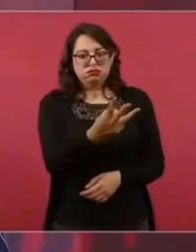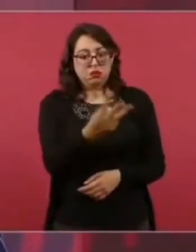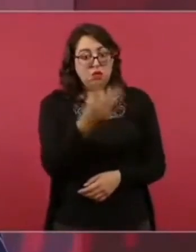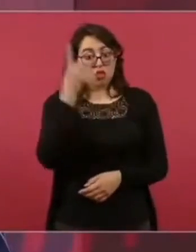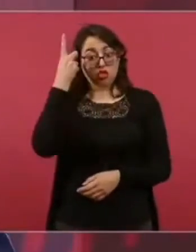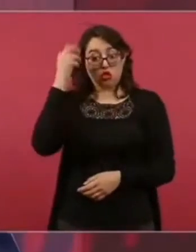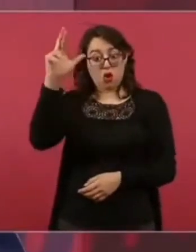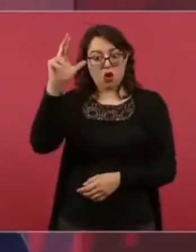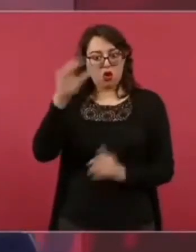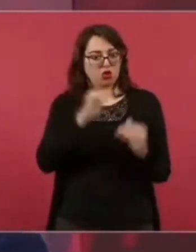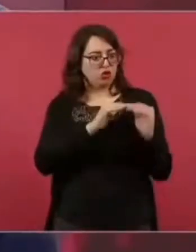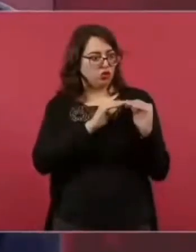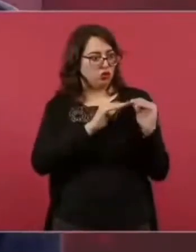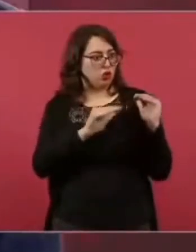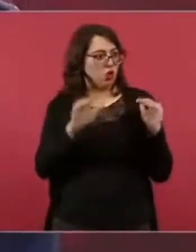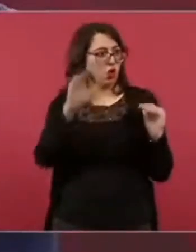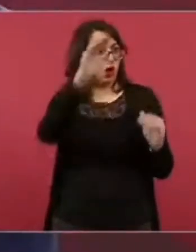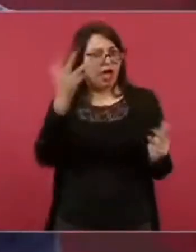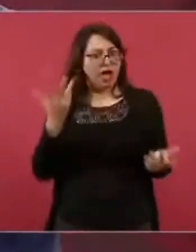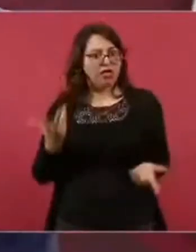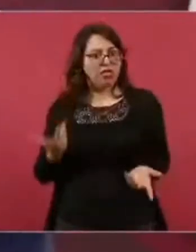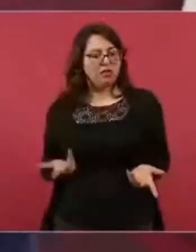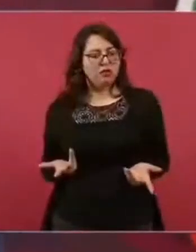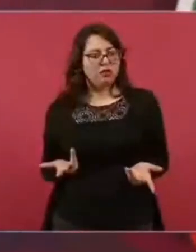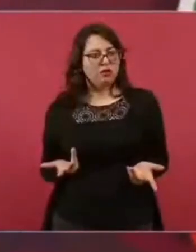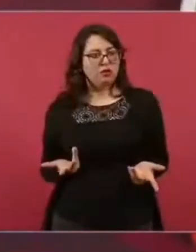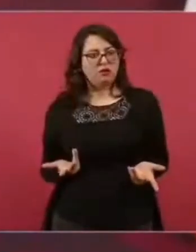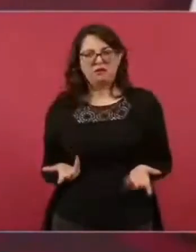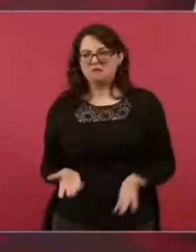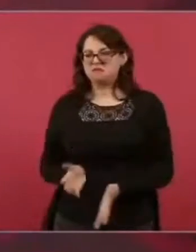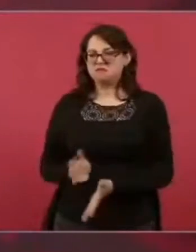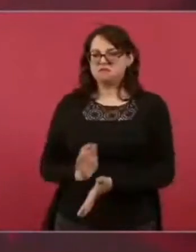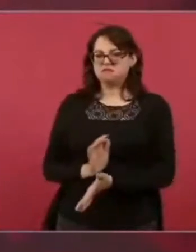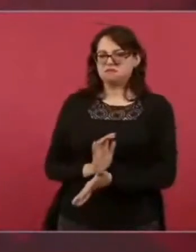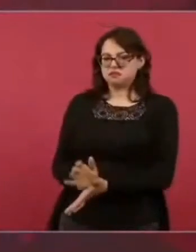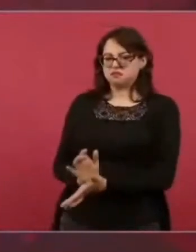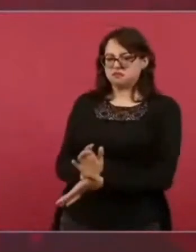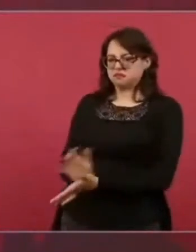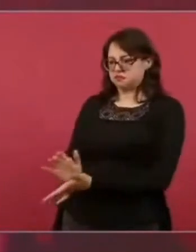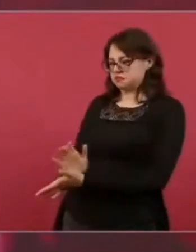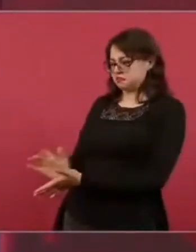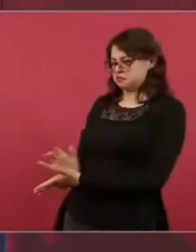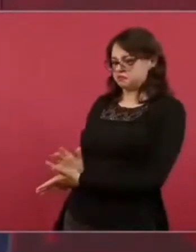ya no hablemos de Aguilar Camino que es me inventó la madre